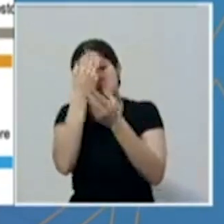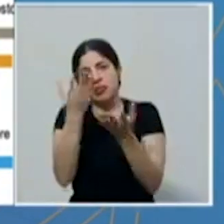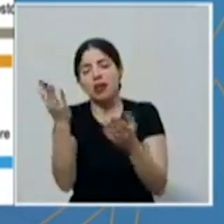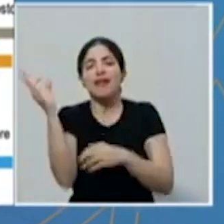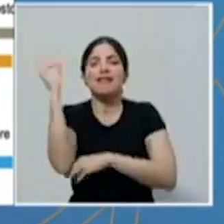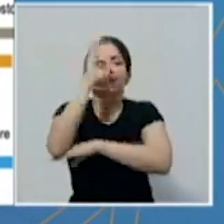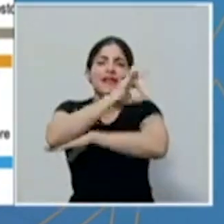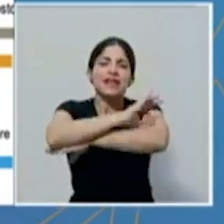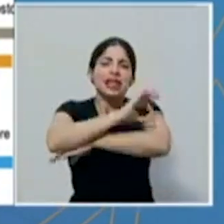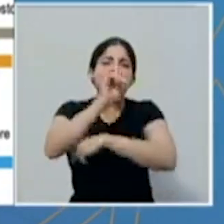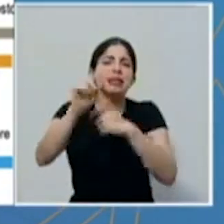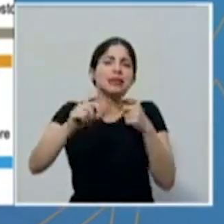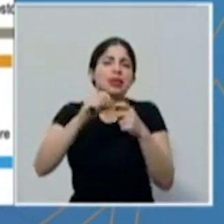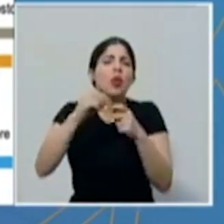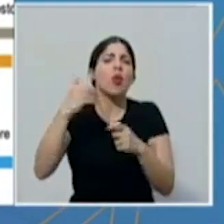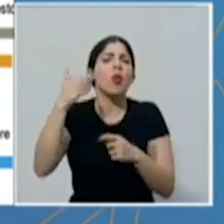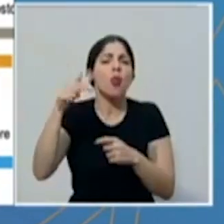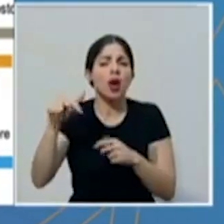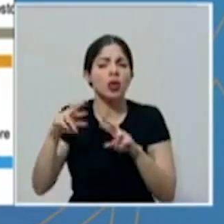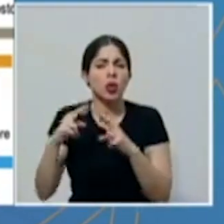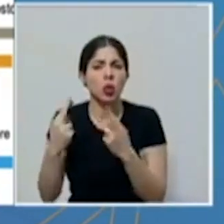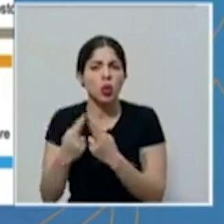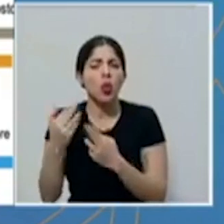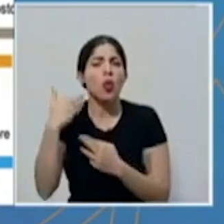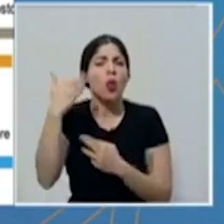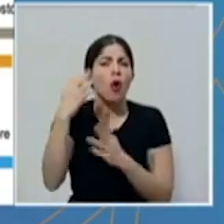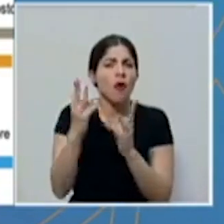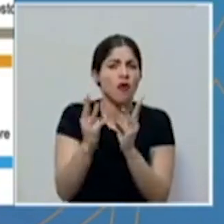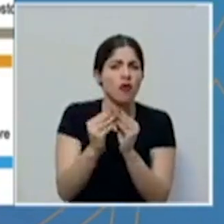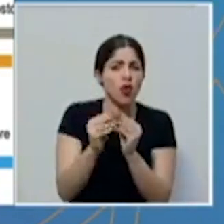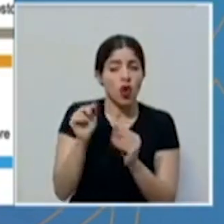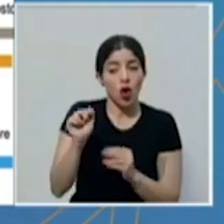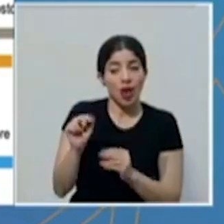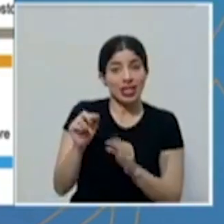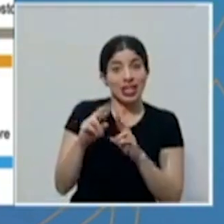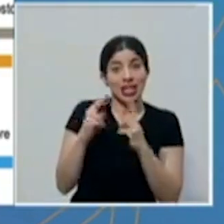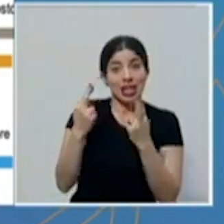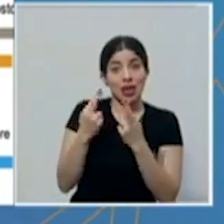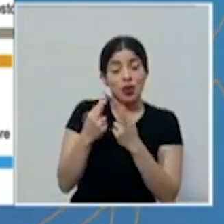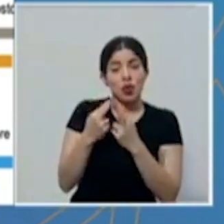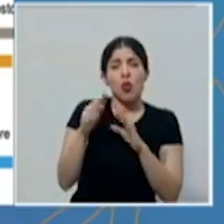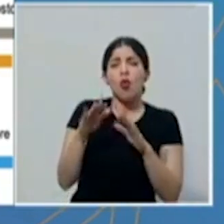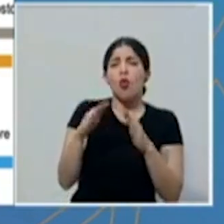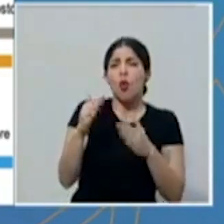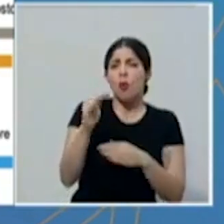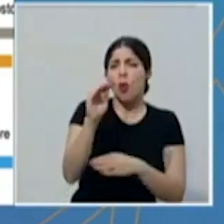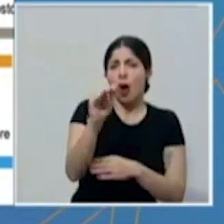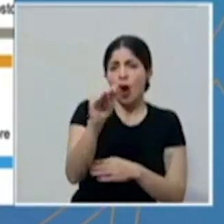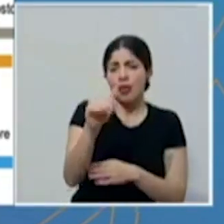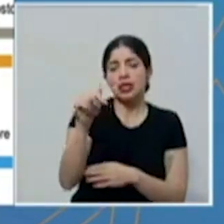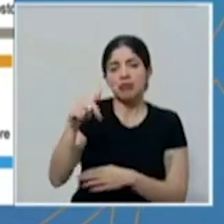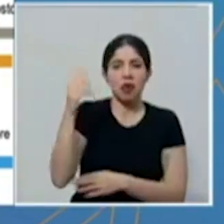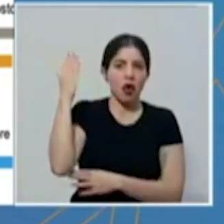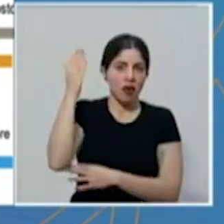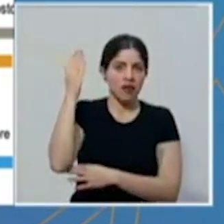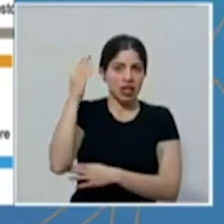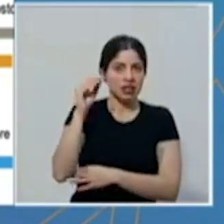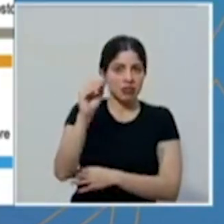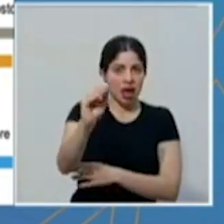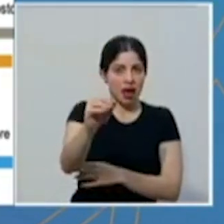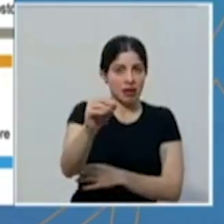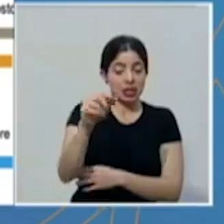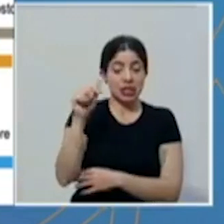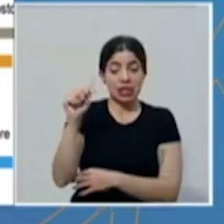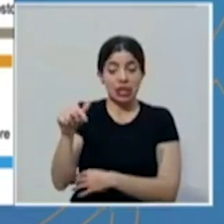fechas específicas para esas reuniones y foros. Esas reuniones las estaremos informando a través de los espacios de las conferencias de prensa